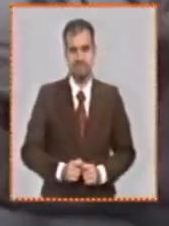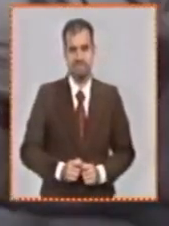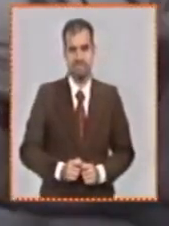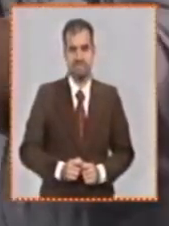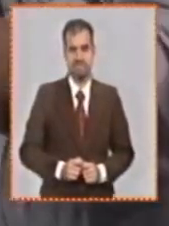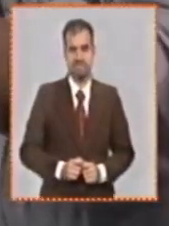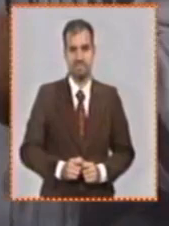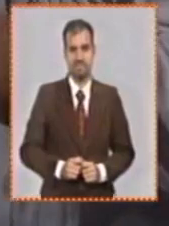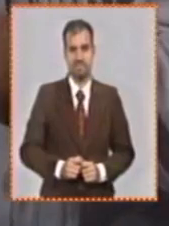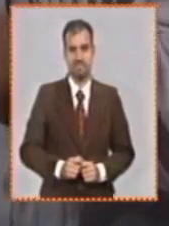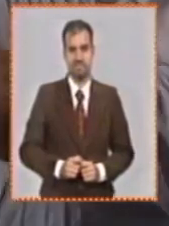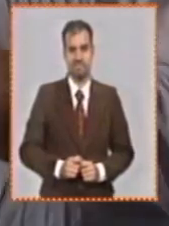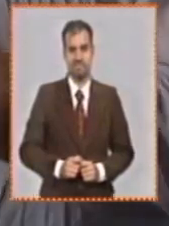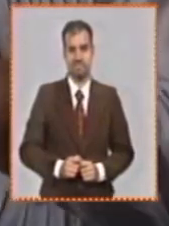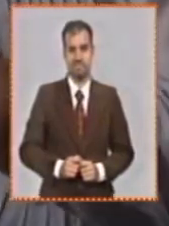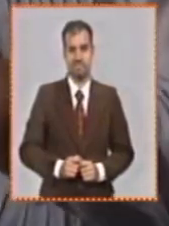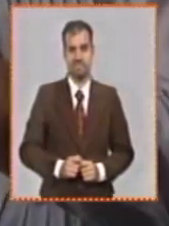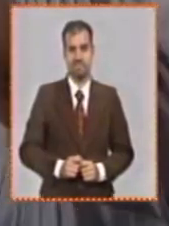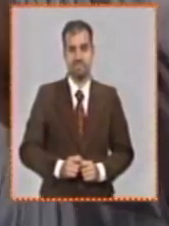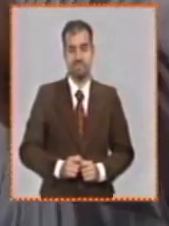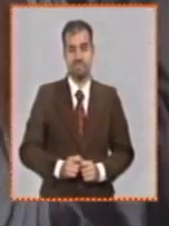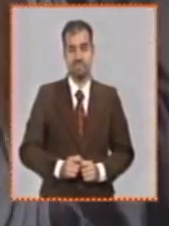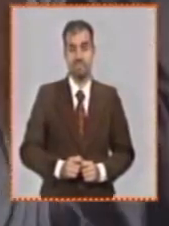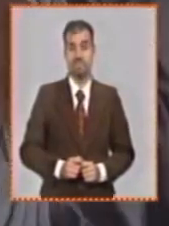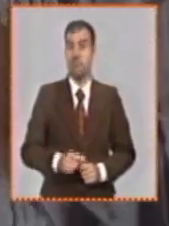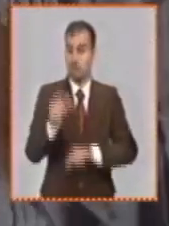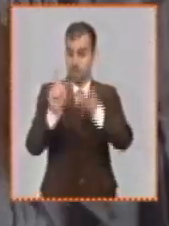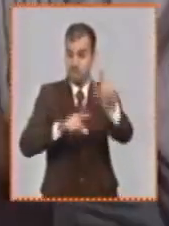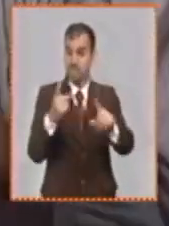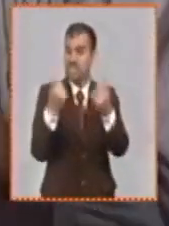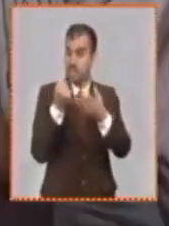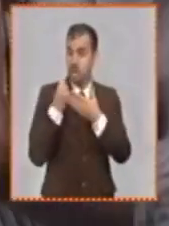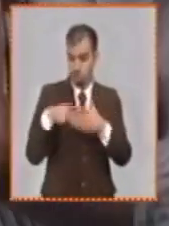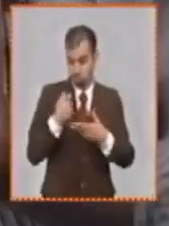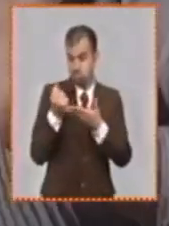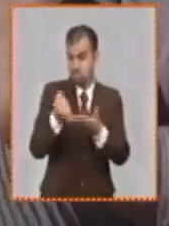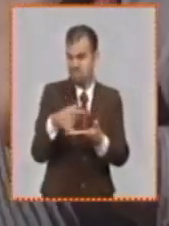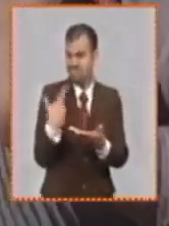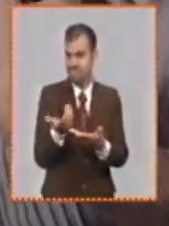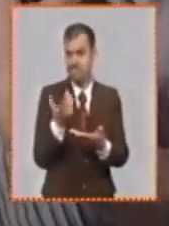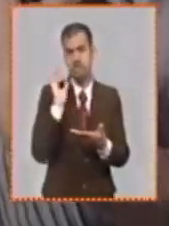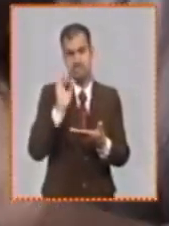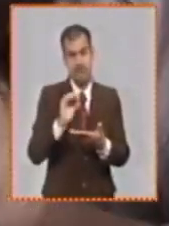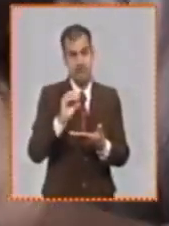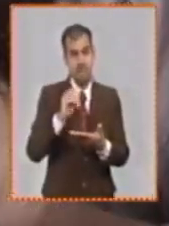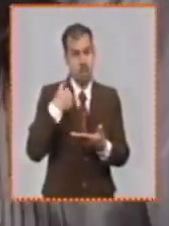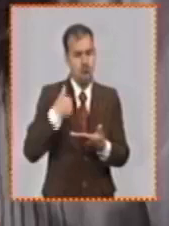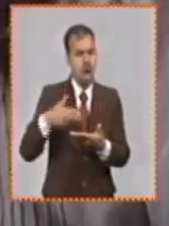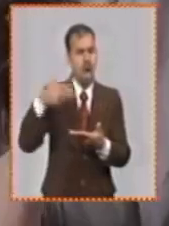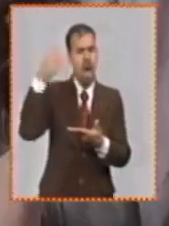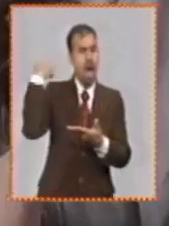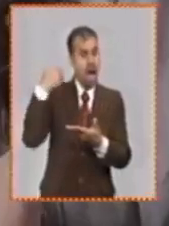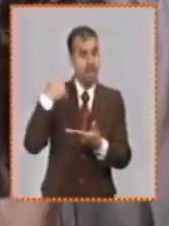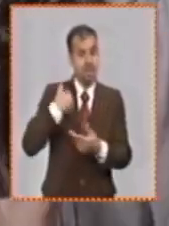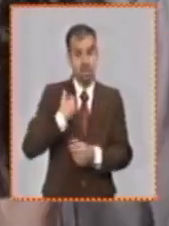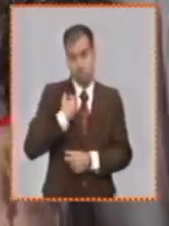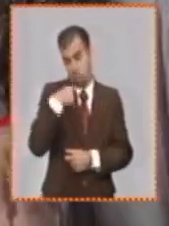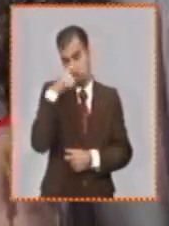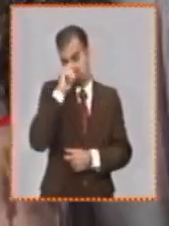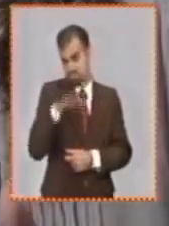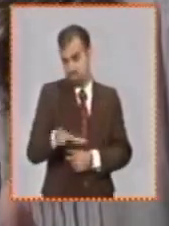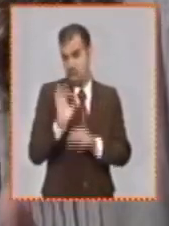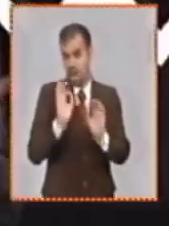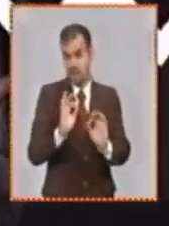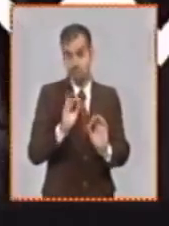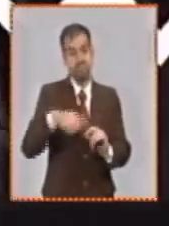Las personas que ahora mismo más necesitaban ayuda fueron las personas que cuando yo era pequeña construyeron este país,